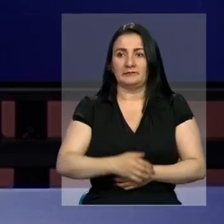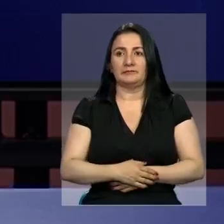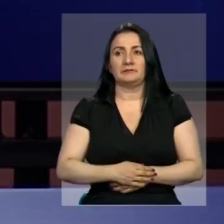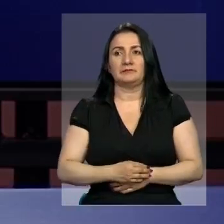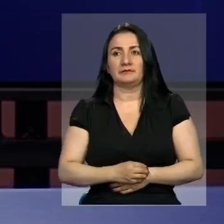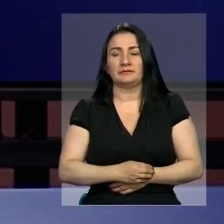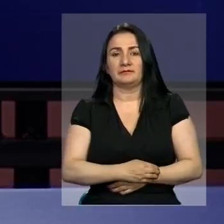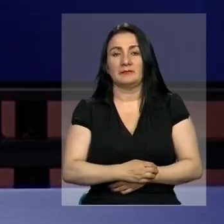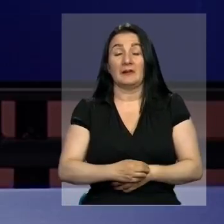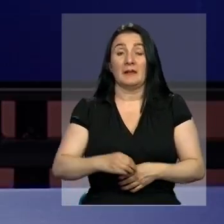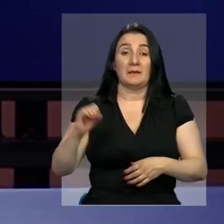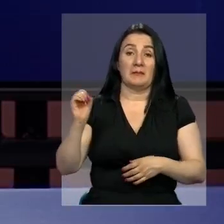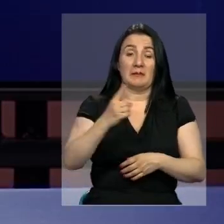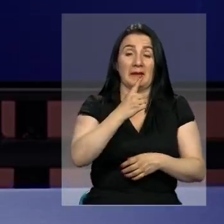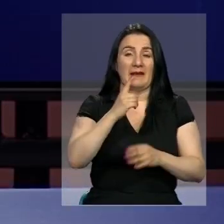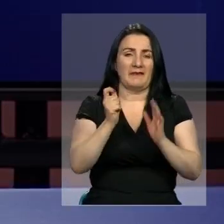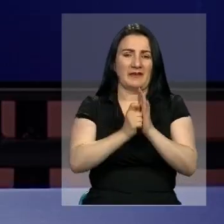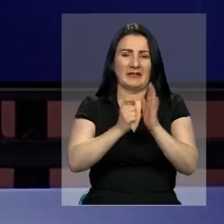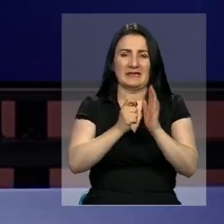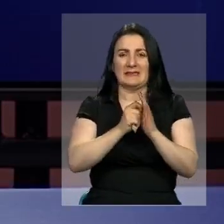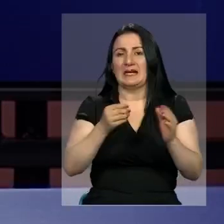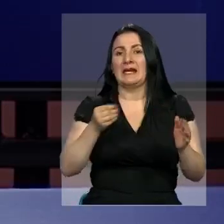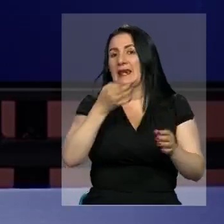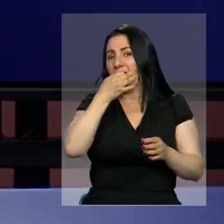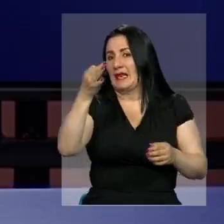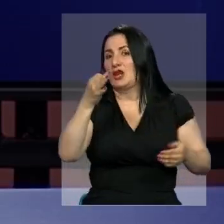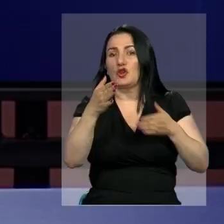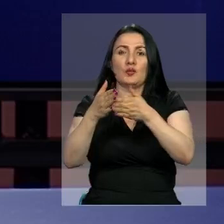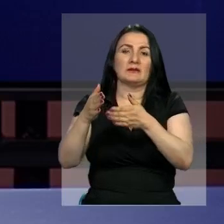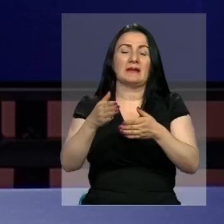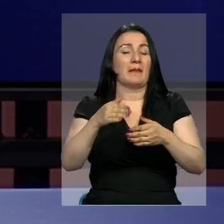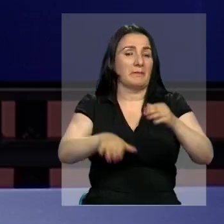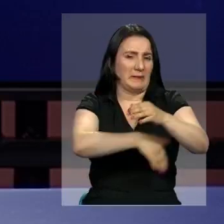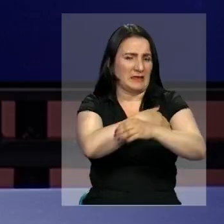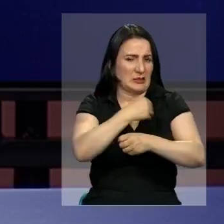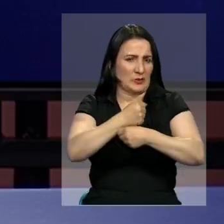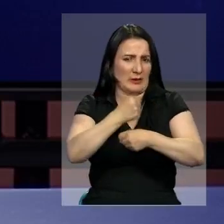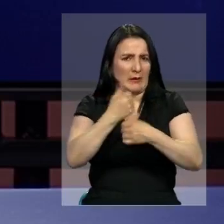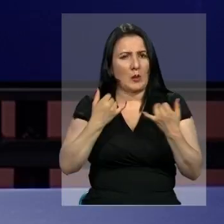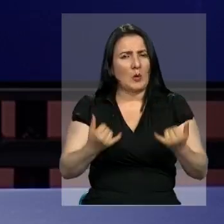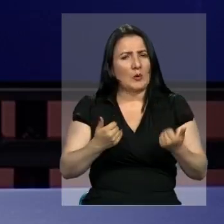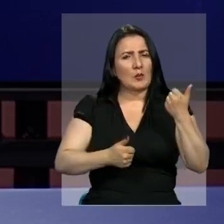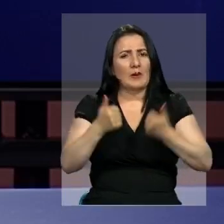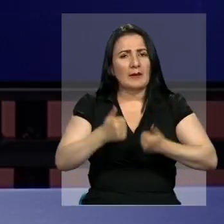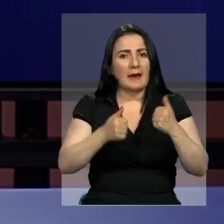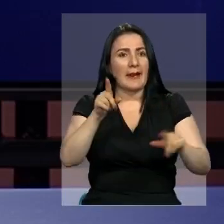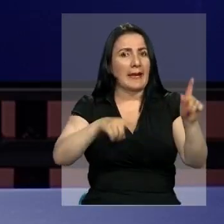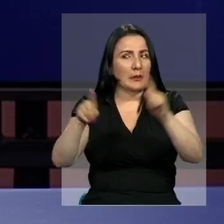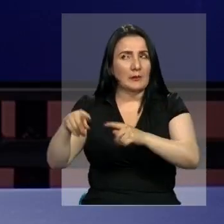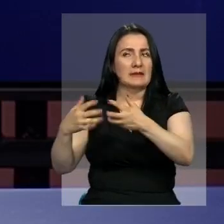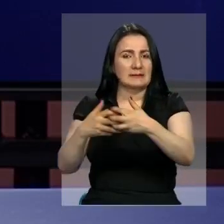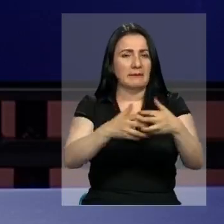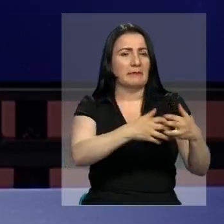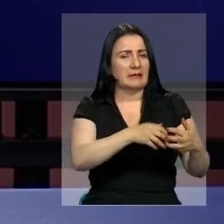Bueno, la primera vez que el Ministerio del Trabajo hizo una denuncia, una denuncia que ha dado la vuelta un poco al país el día de hoy es que algunas empresas